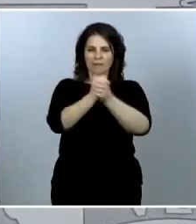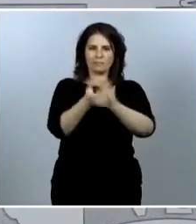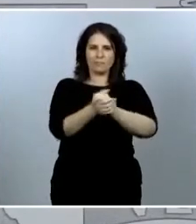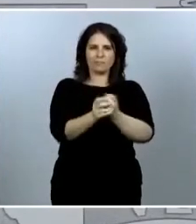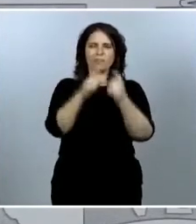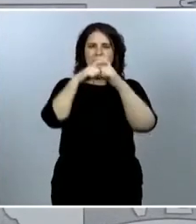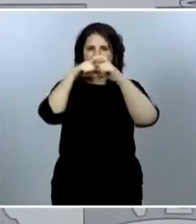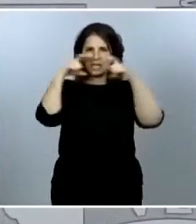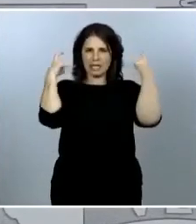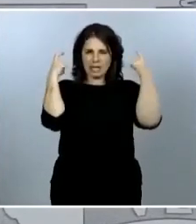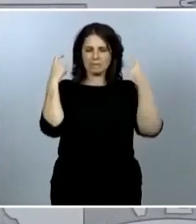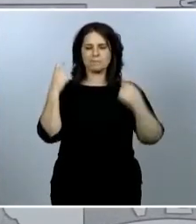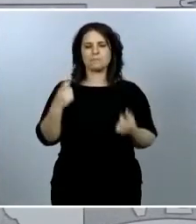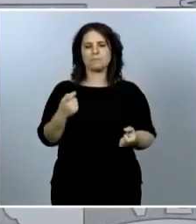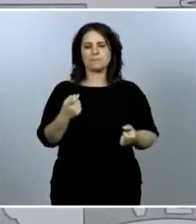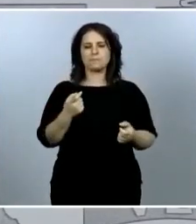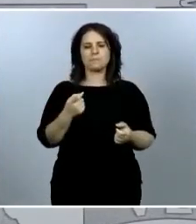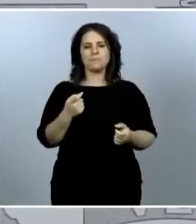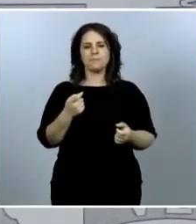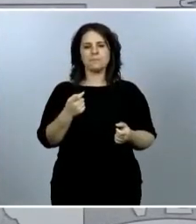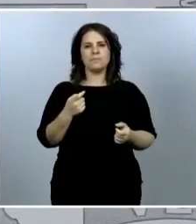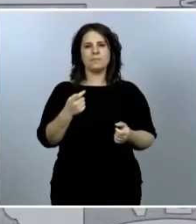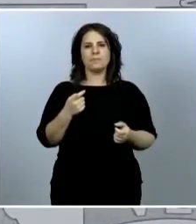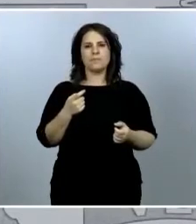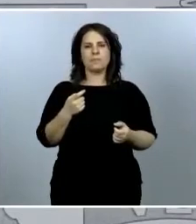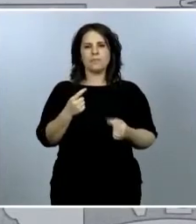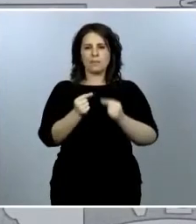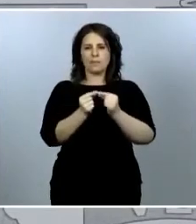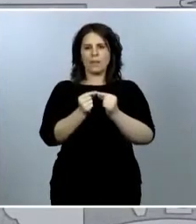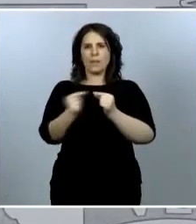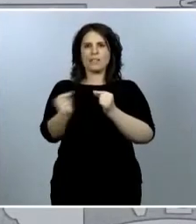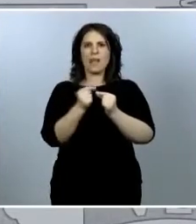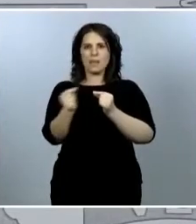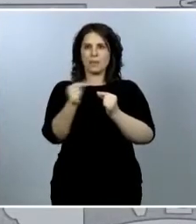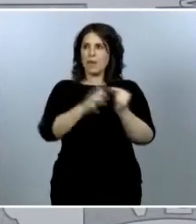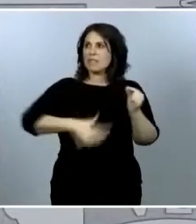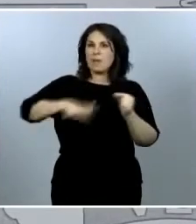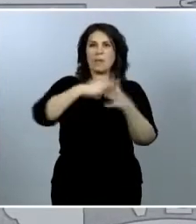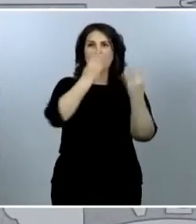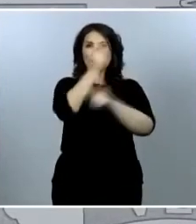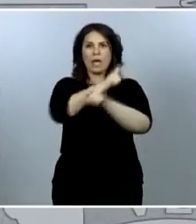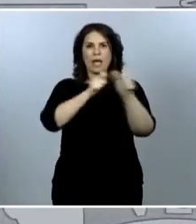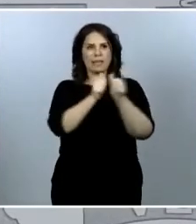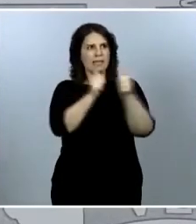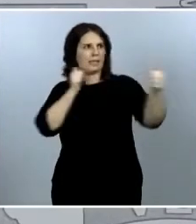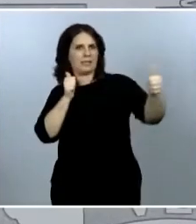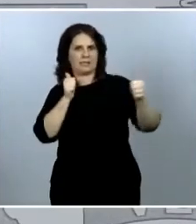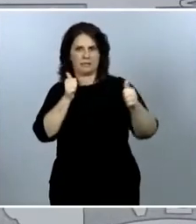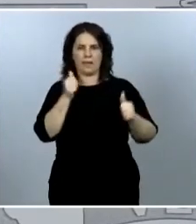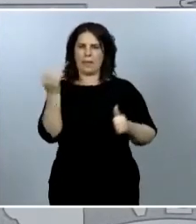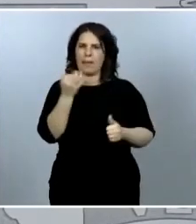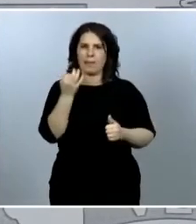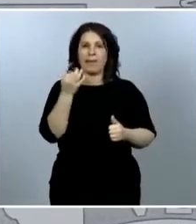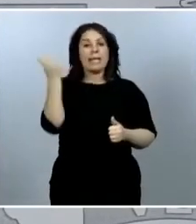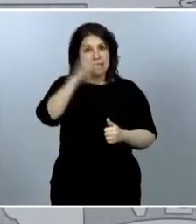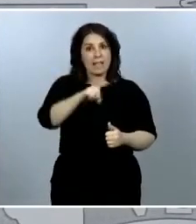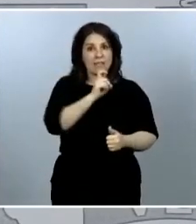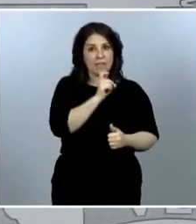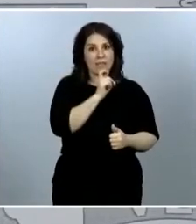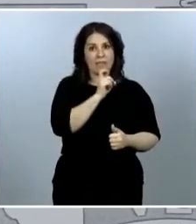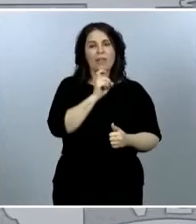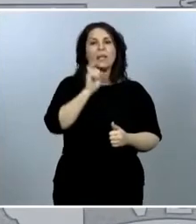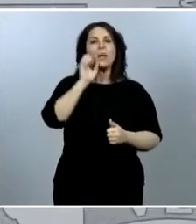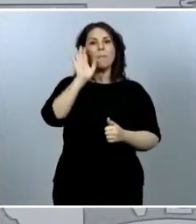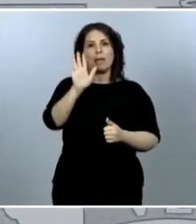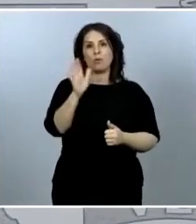mantenimiento de la distancia en espacios concurridos. Sé que es muy difícil, pero no es más difícil que seguir las reglas de aseo